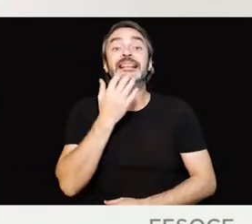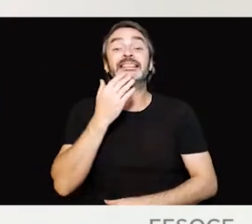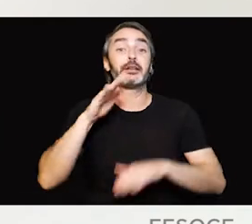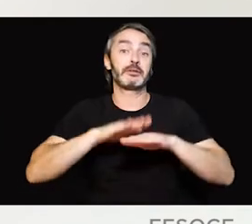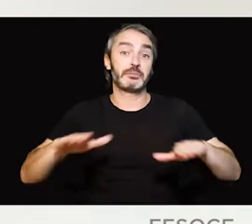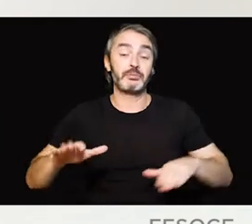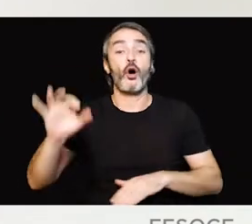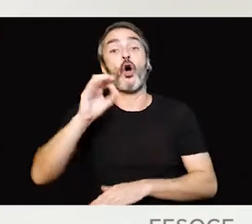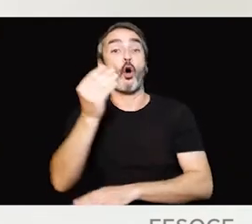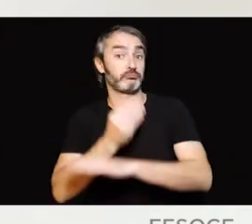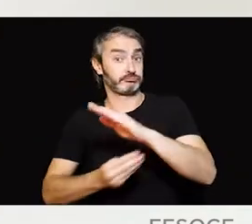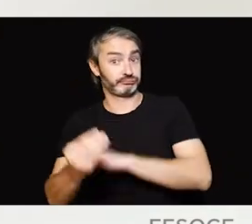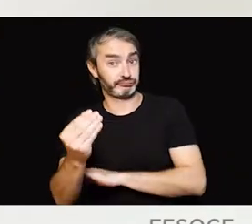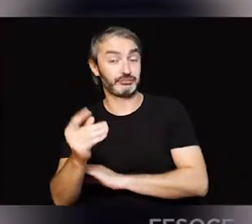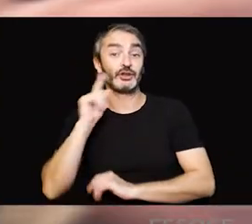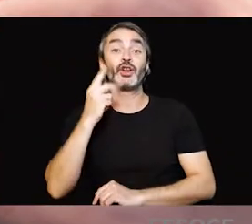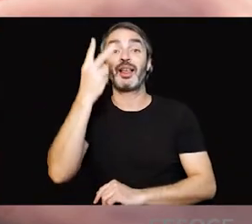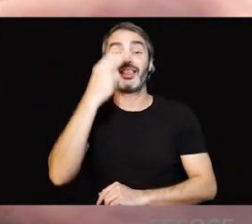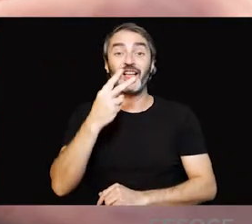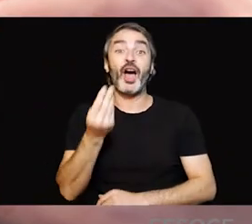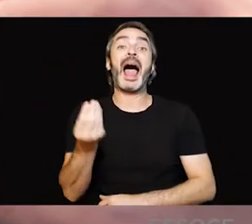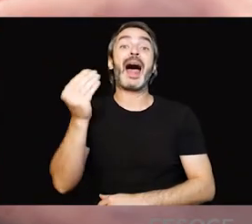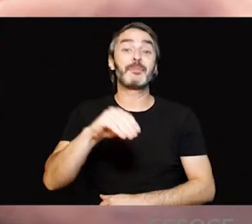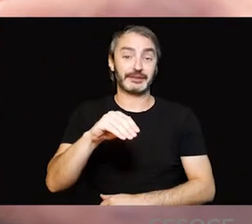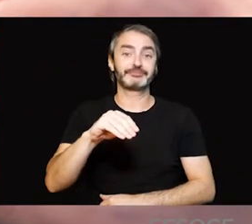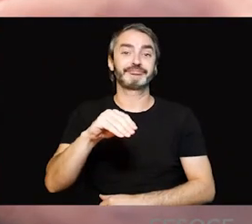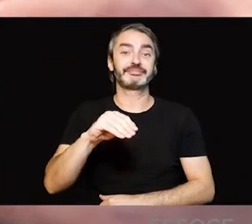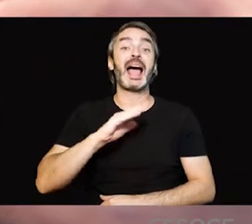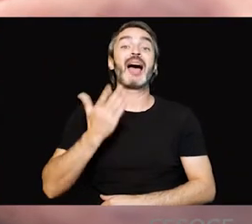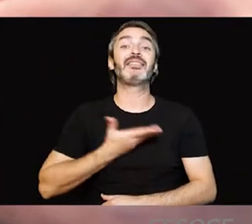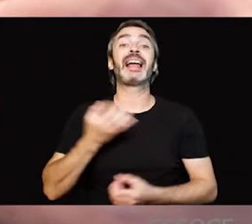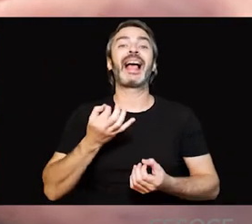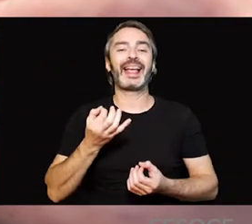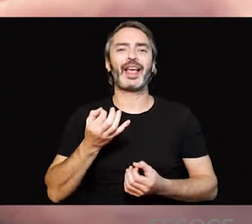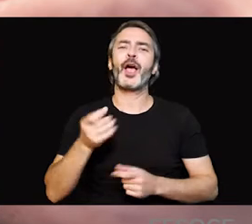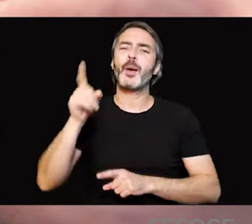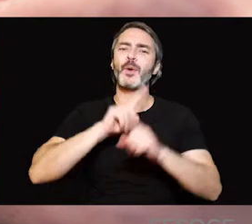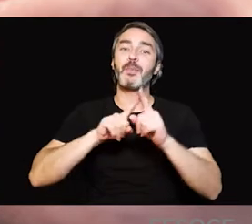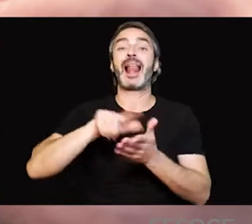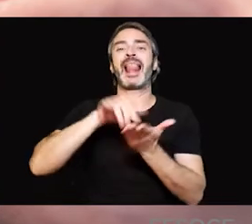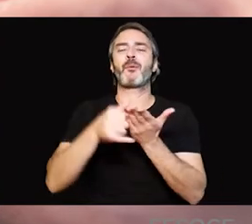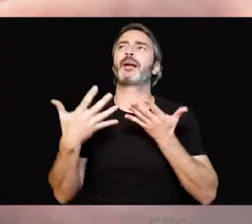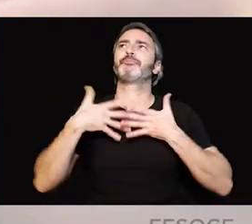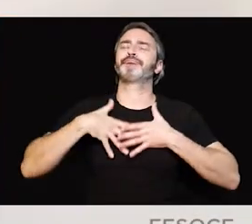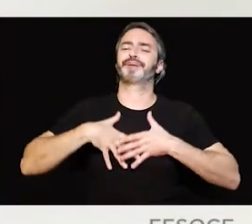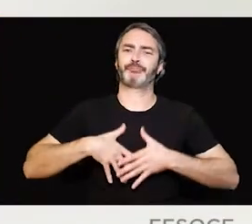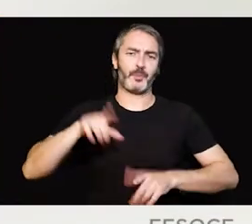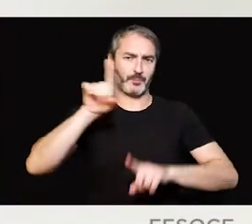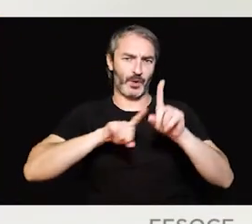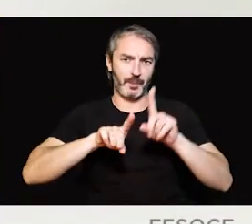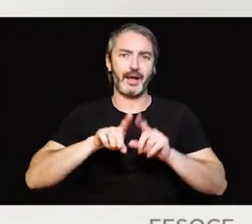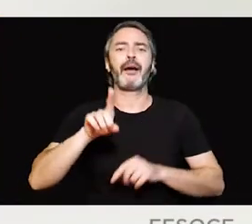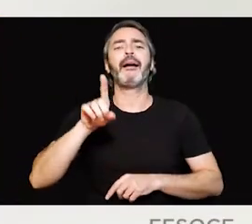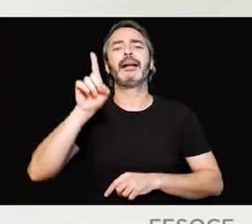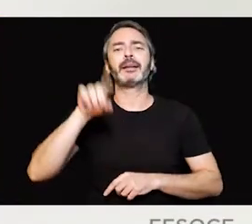es en un niño pequeño o recién nacido, la sordoceguera además puede dificultar la adquisición del lenguaje, puede dificultar el